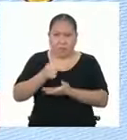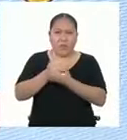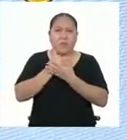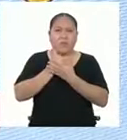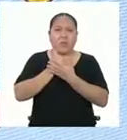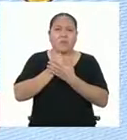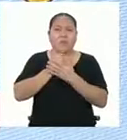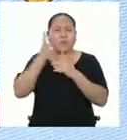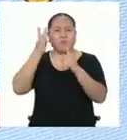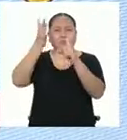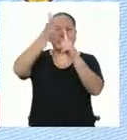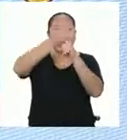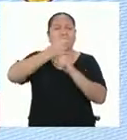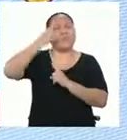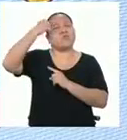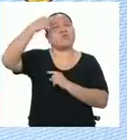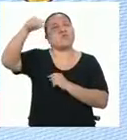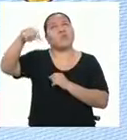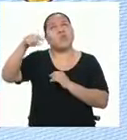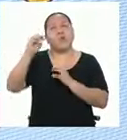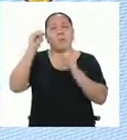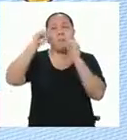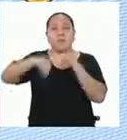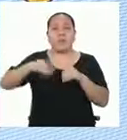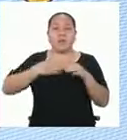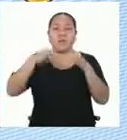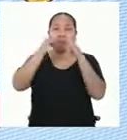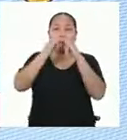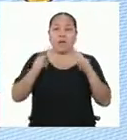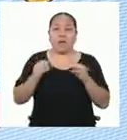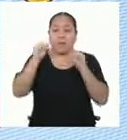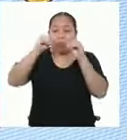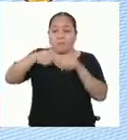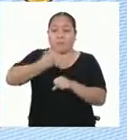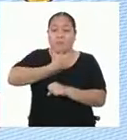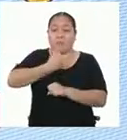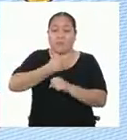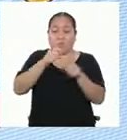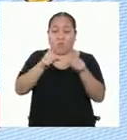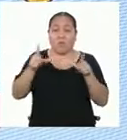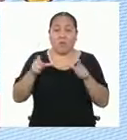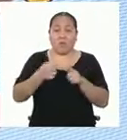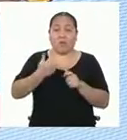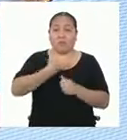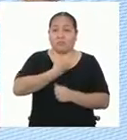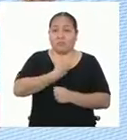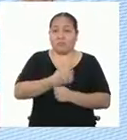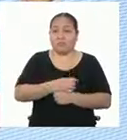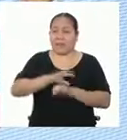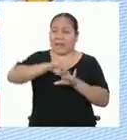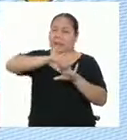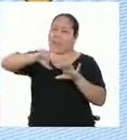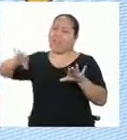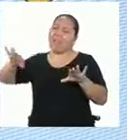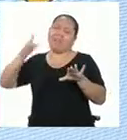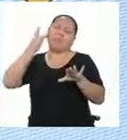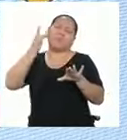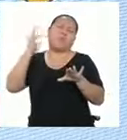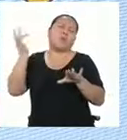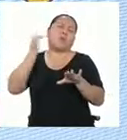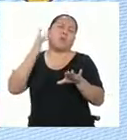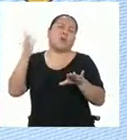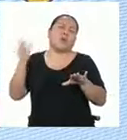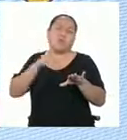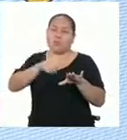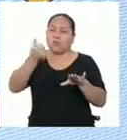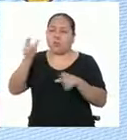cumplir mi sueño, que es armar mi carpa para tener mi propio espacio personal, alejado del ruido y de las actividades